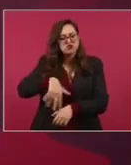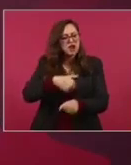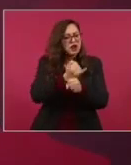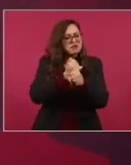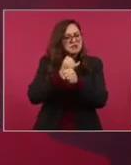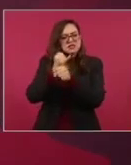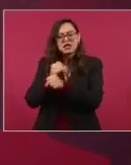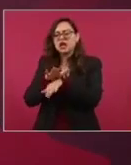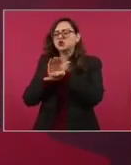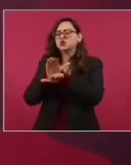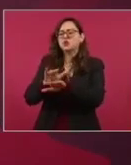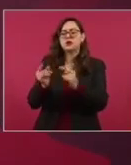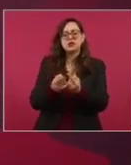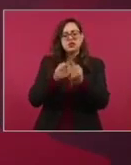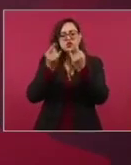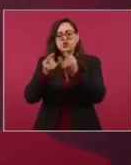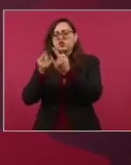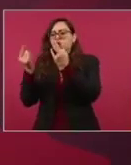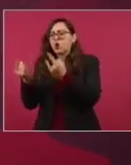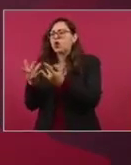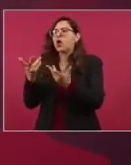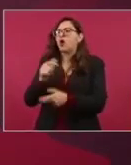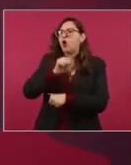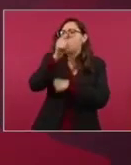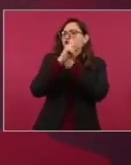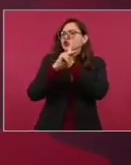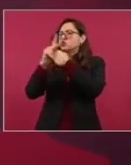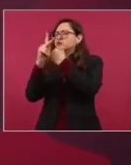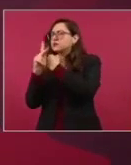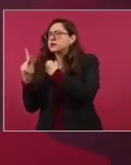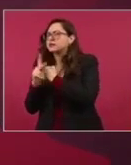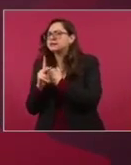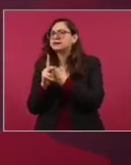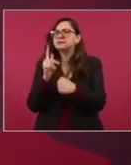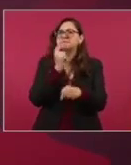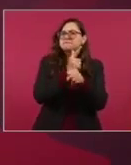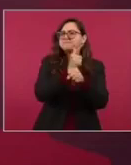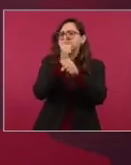recuperar nuestra memoria histórica.